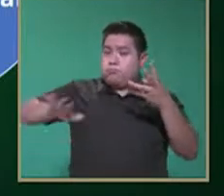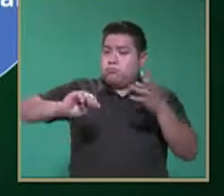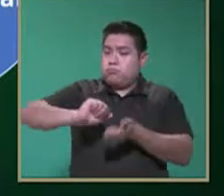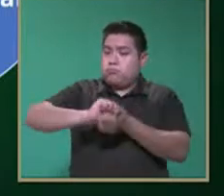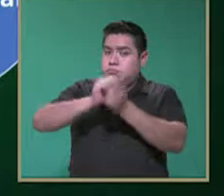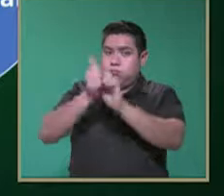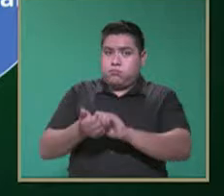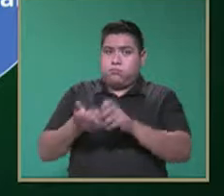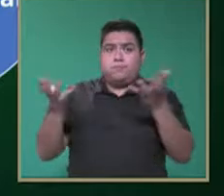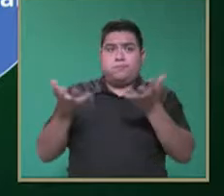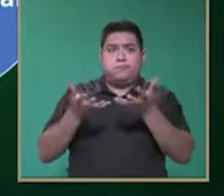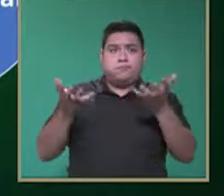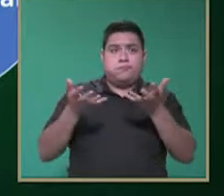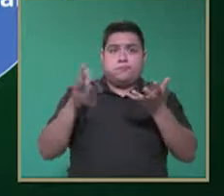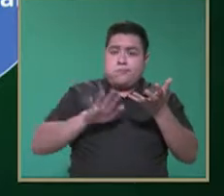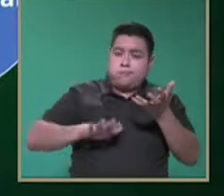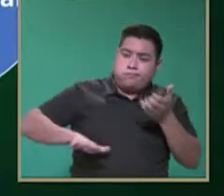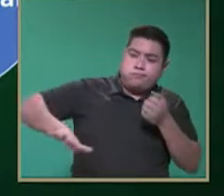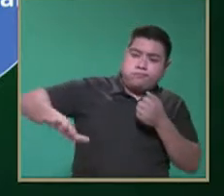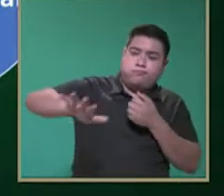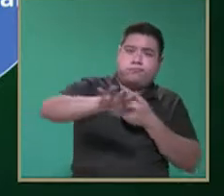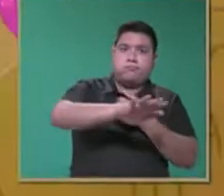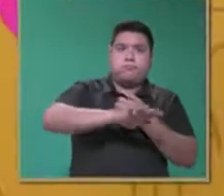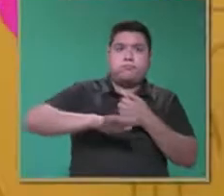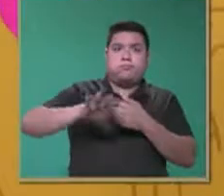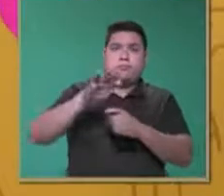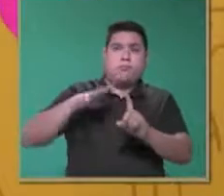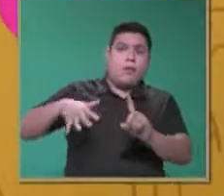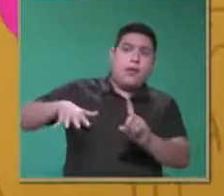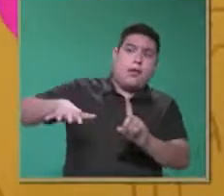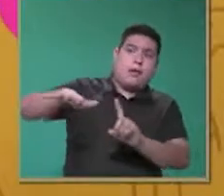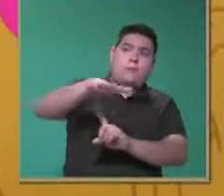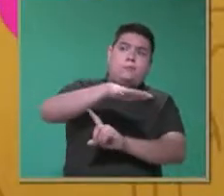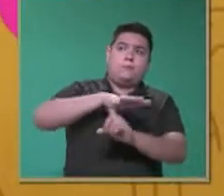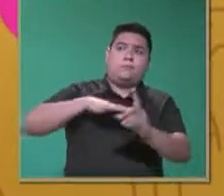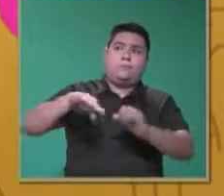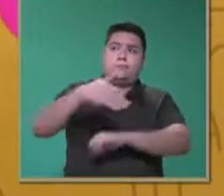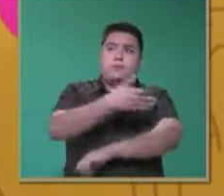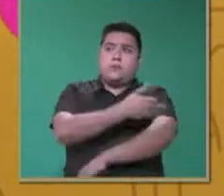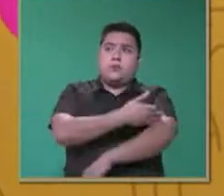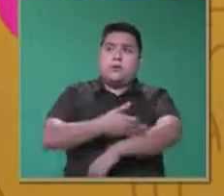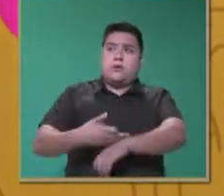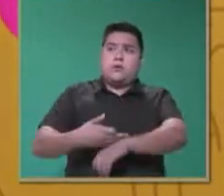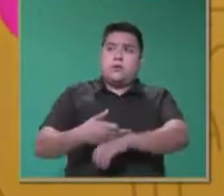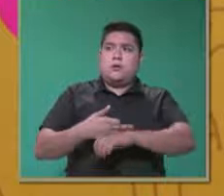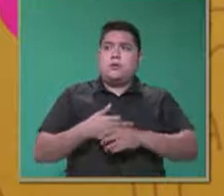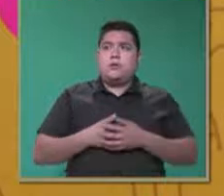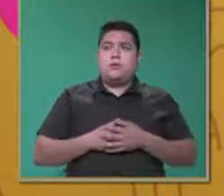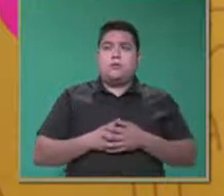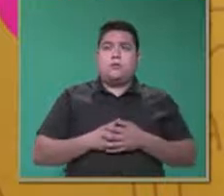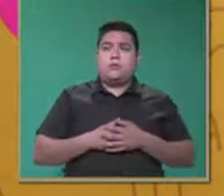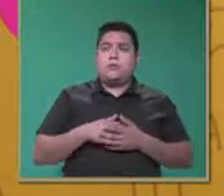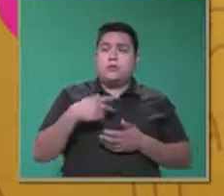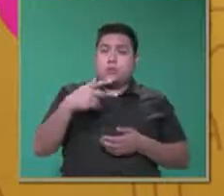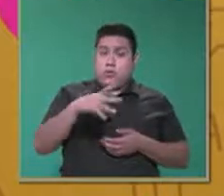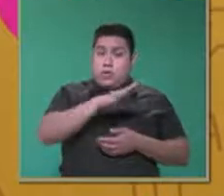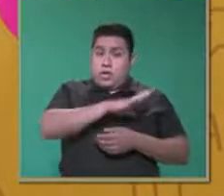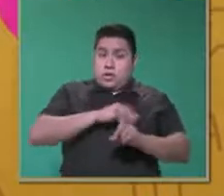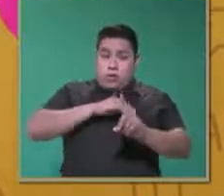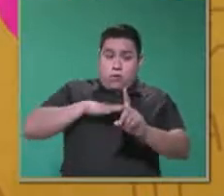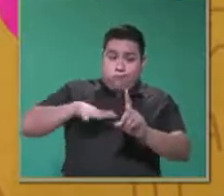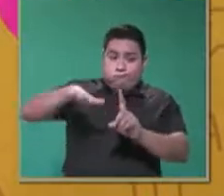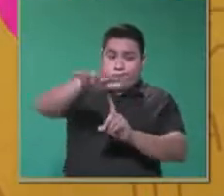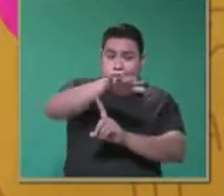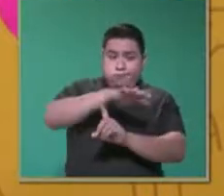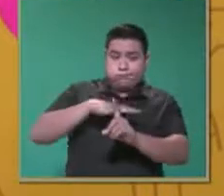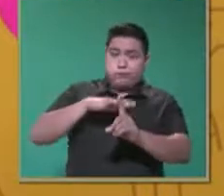Todo el ambiente, todo el contexto familiar en donde se desempeña nuestro hijo, en donde